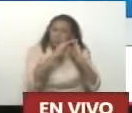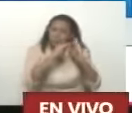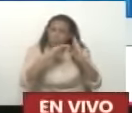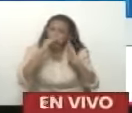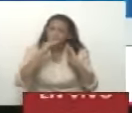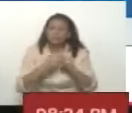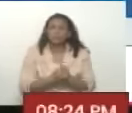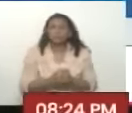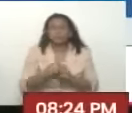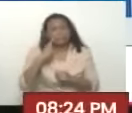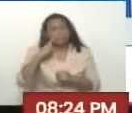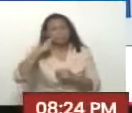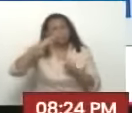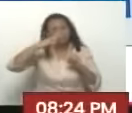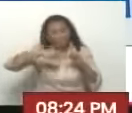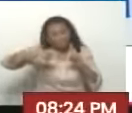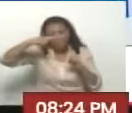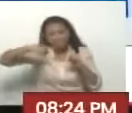otra vez Para abajo